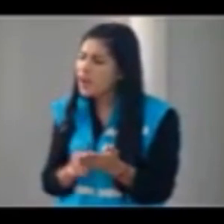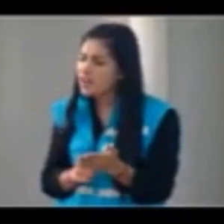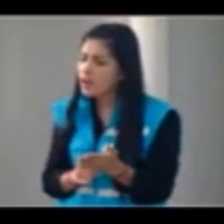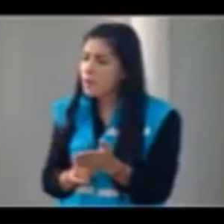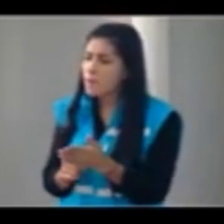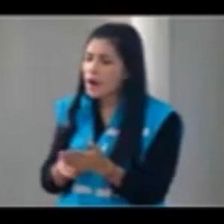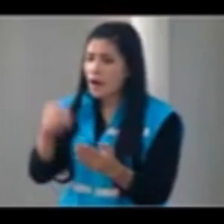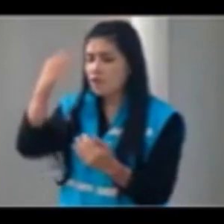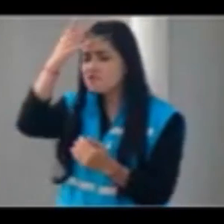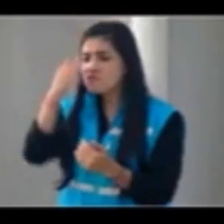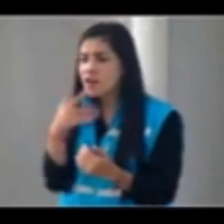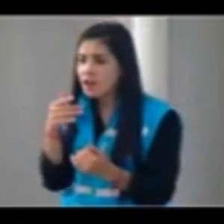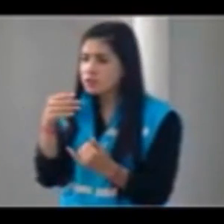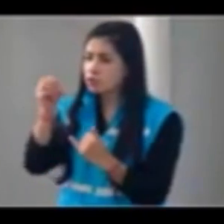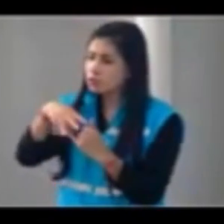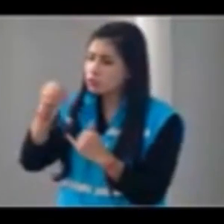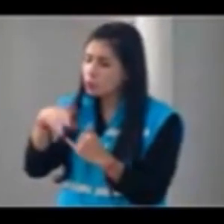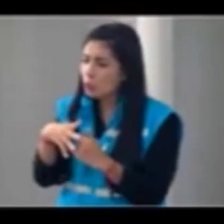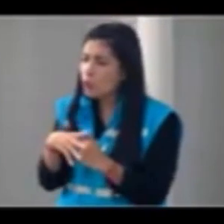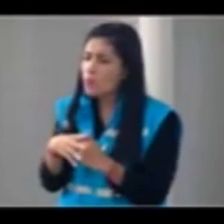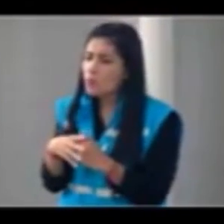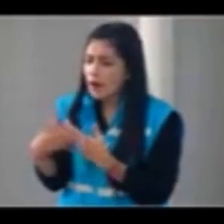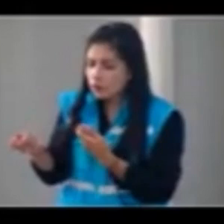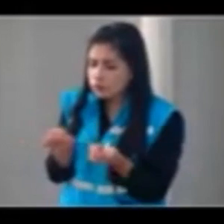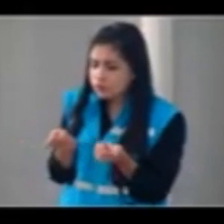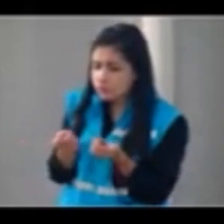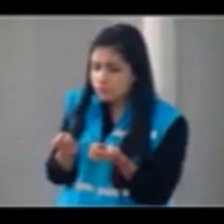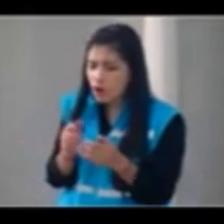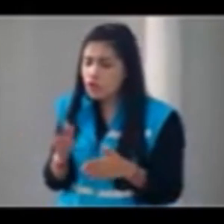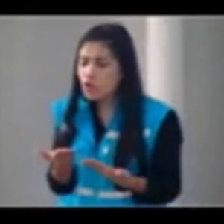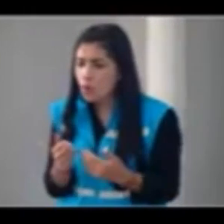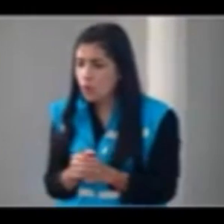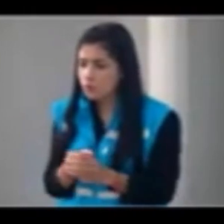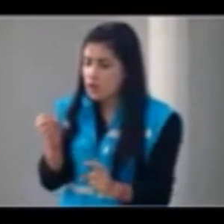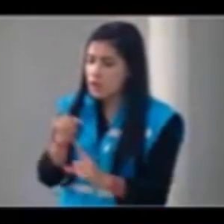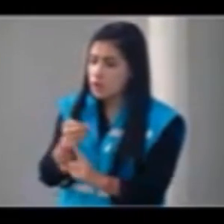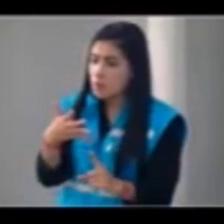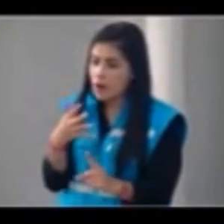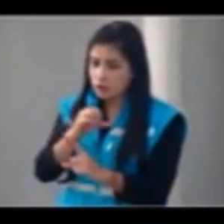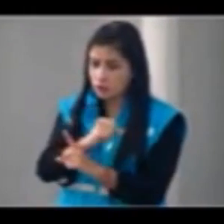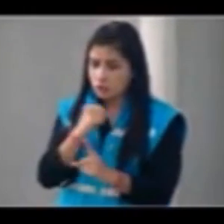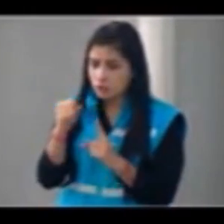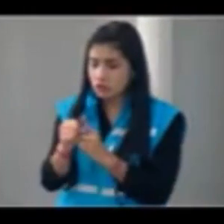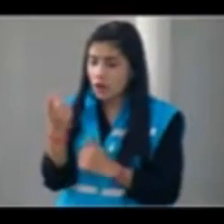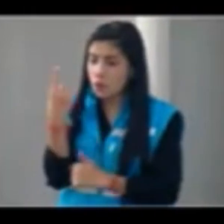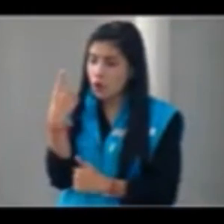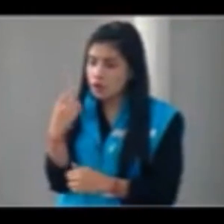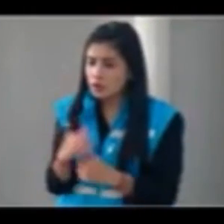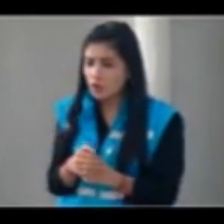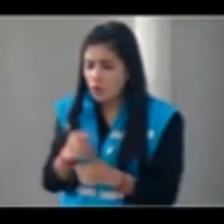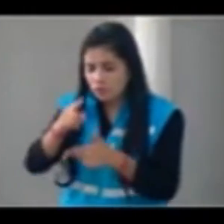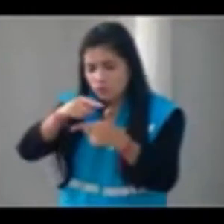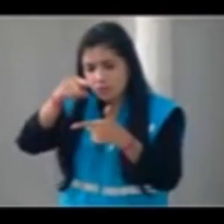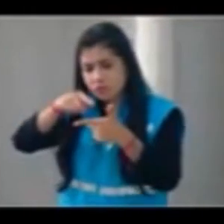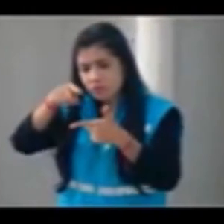servicios estaba analizar el comportamiento de perfiles específicos en redes sociales y medir el impacto social y político de estos. Y lo segundo es